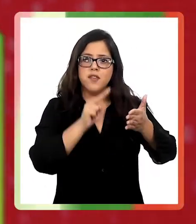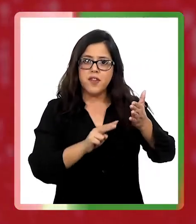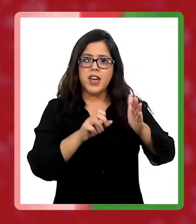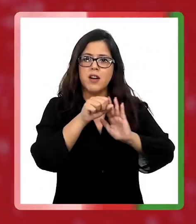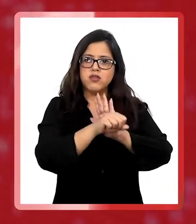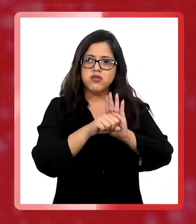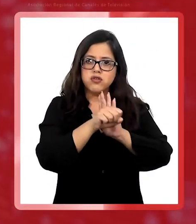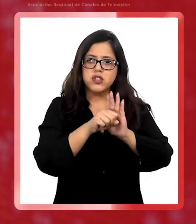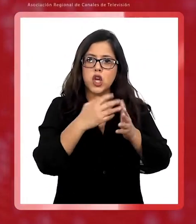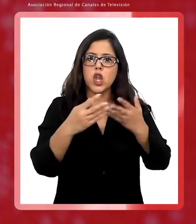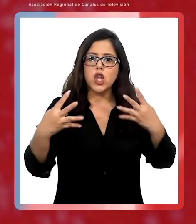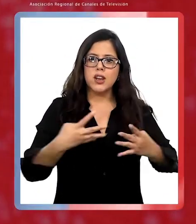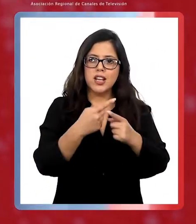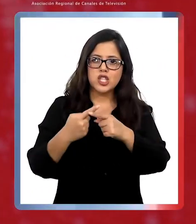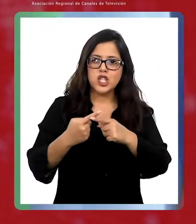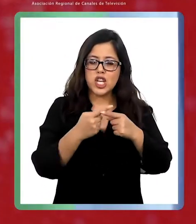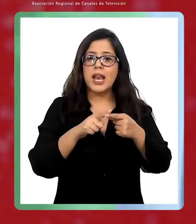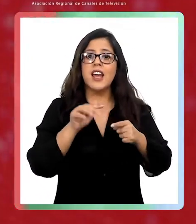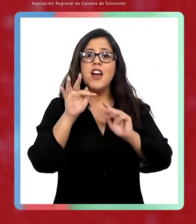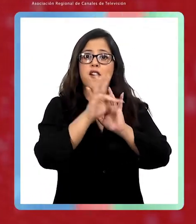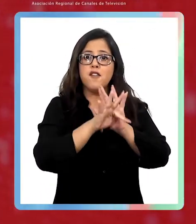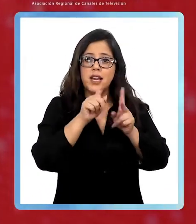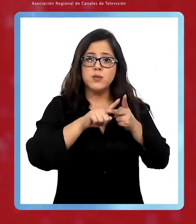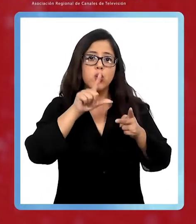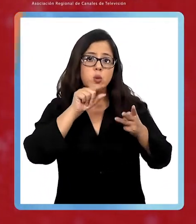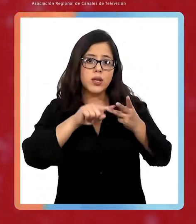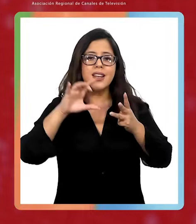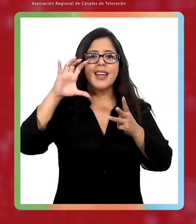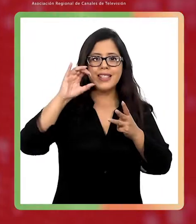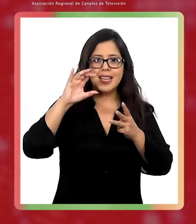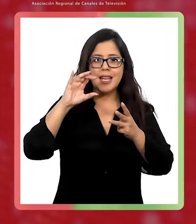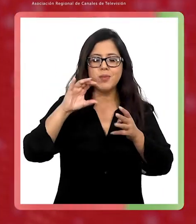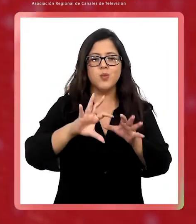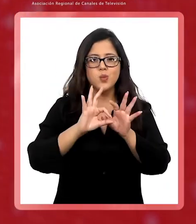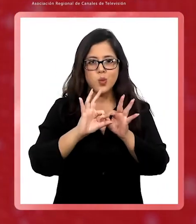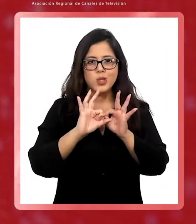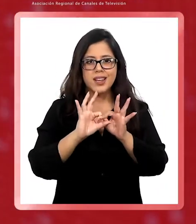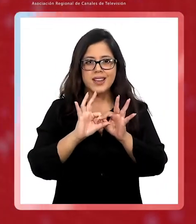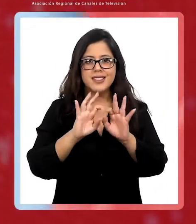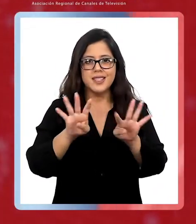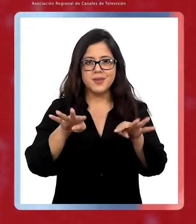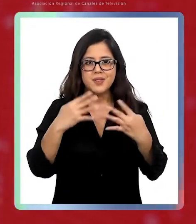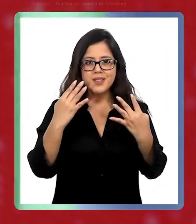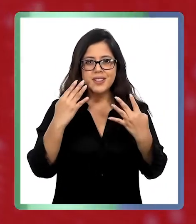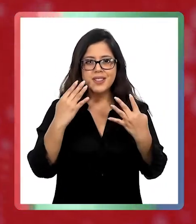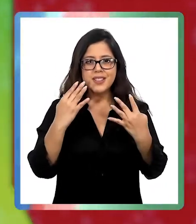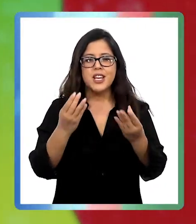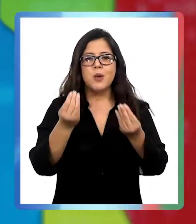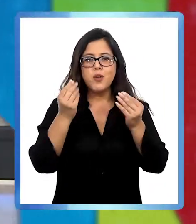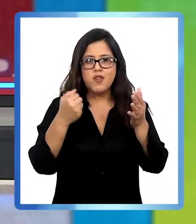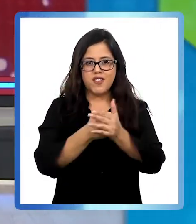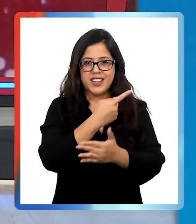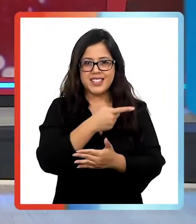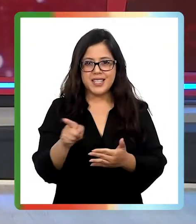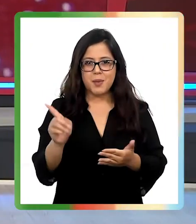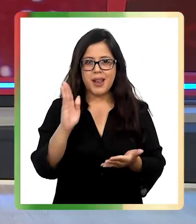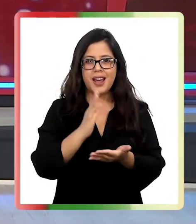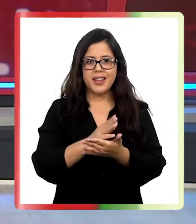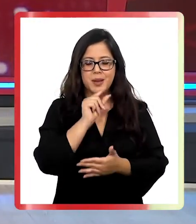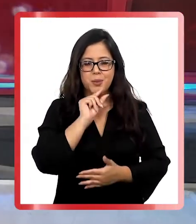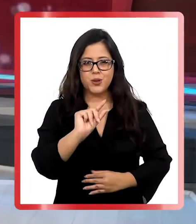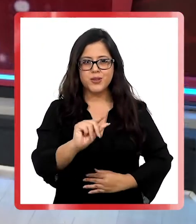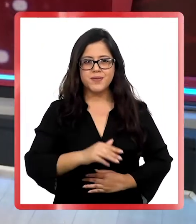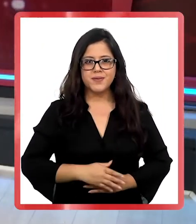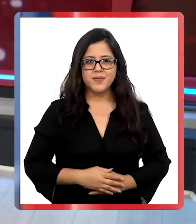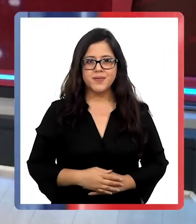en las redes sociales. Estamos en Facebook, en Twitter y también en Instagram. Muchísimas gracias por acompañarnos y que tengan un buen fin de semana. Hasta